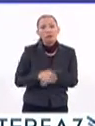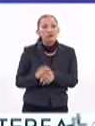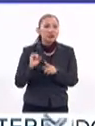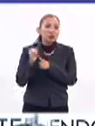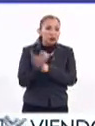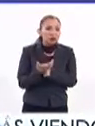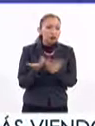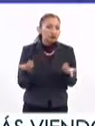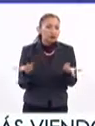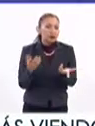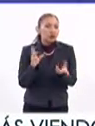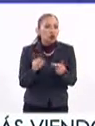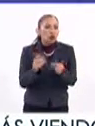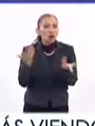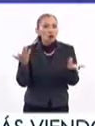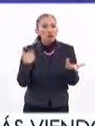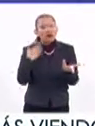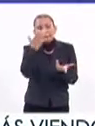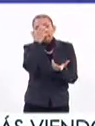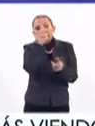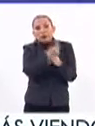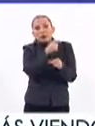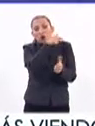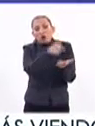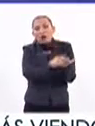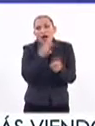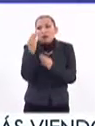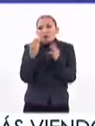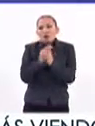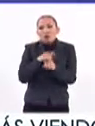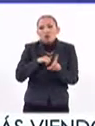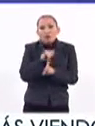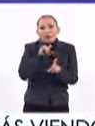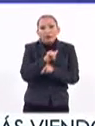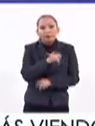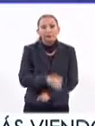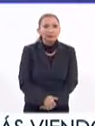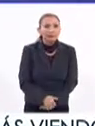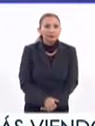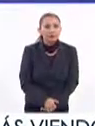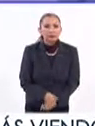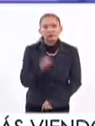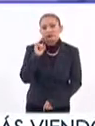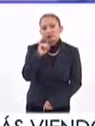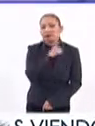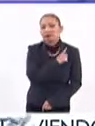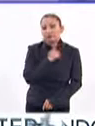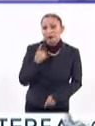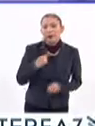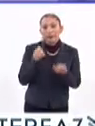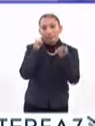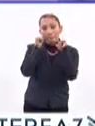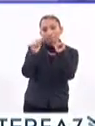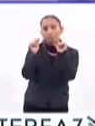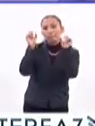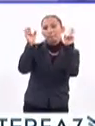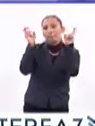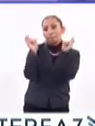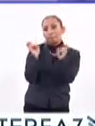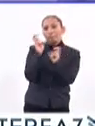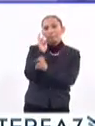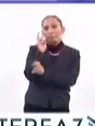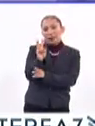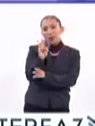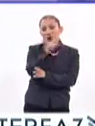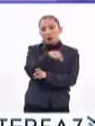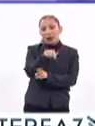situaciones y pues que no seamos un penoso primer lugar a nivel mundial en bullying. Aunque sí se tienen que también atender las causas, vemos